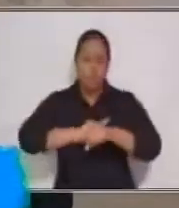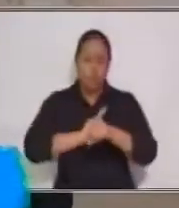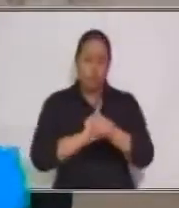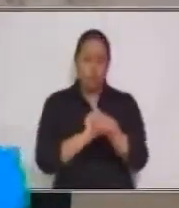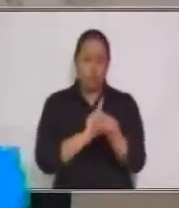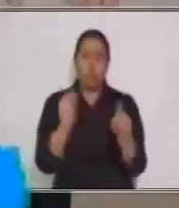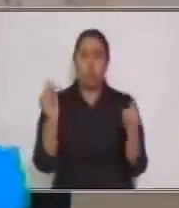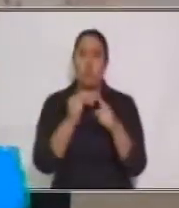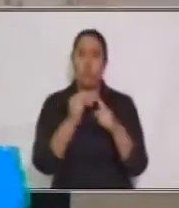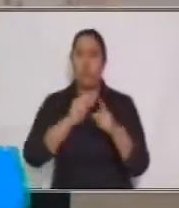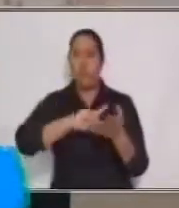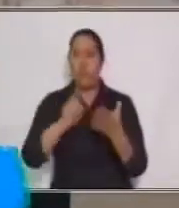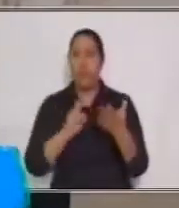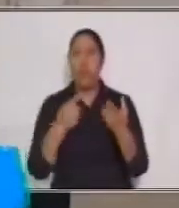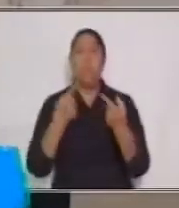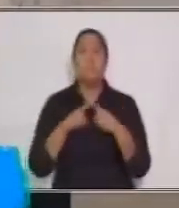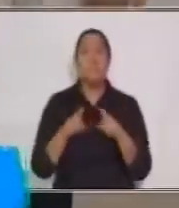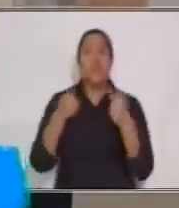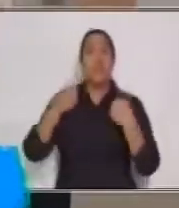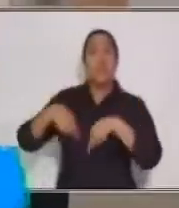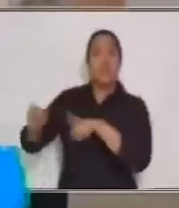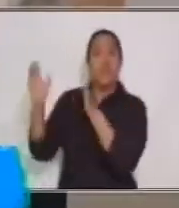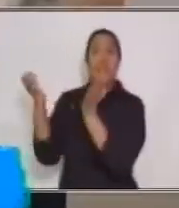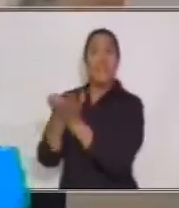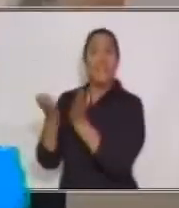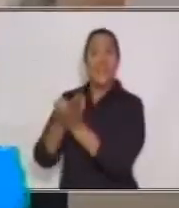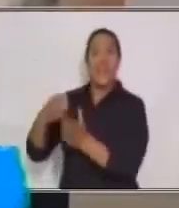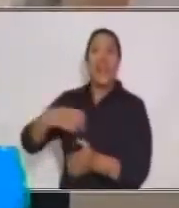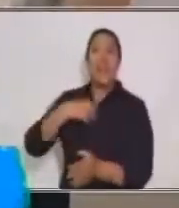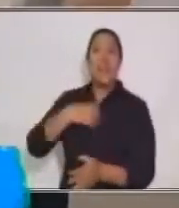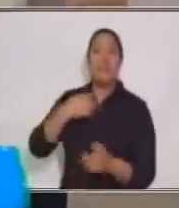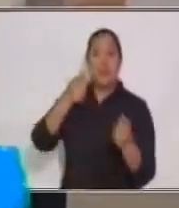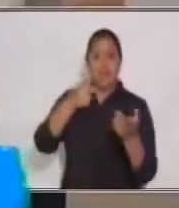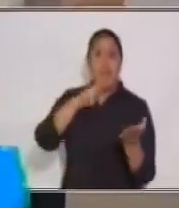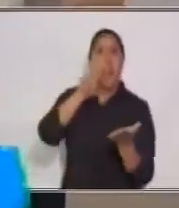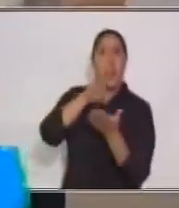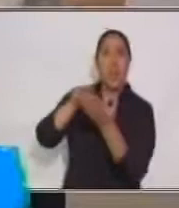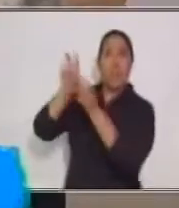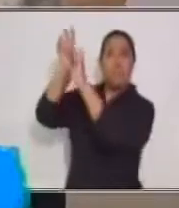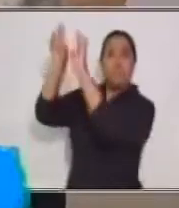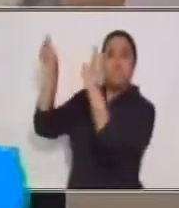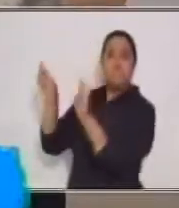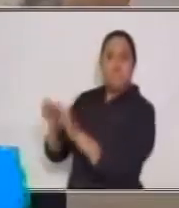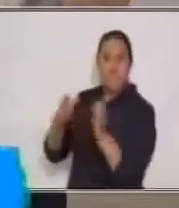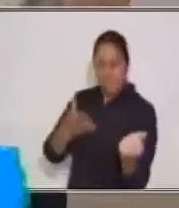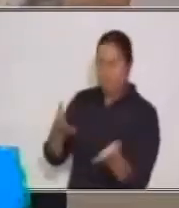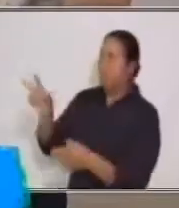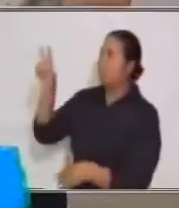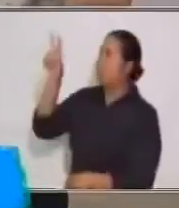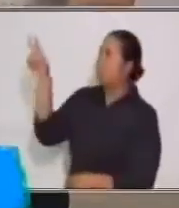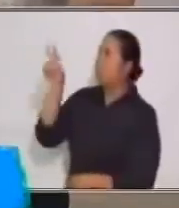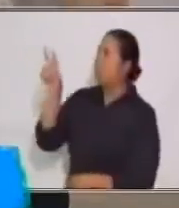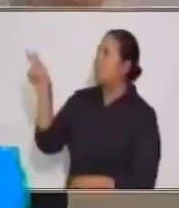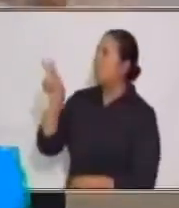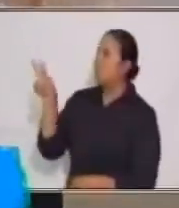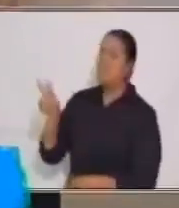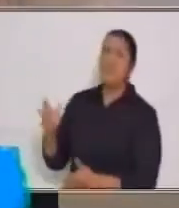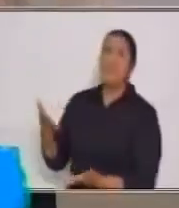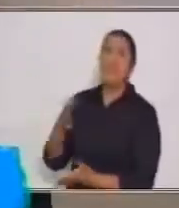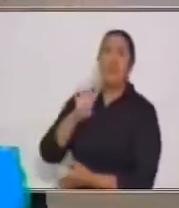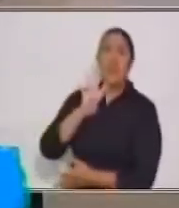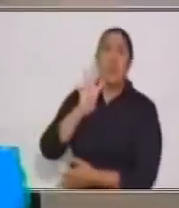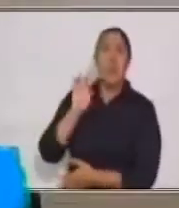le pedía que leyera el texto del pizarrón, solo leía 40 palabras por